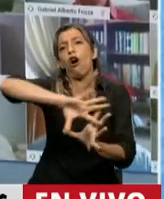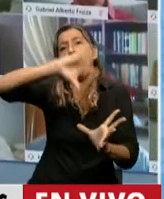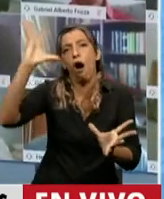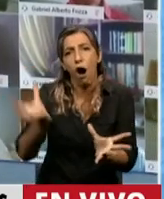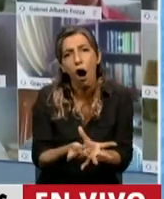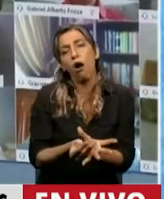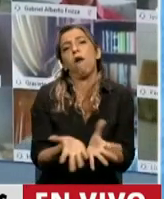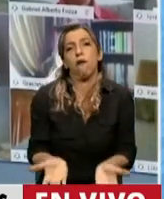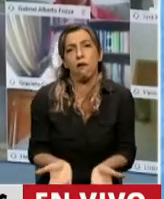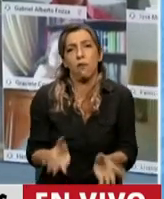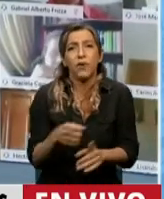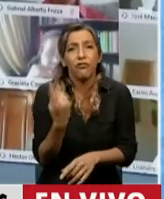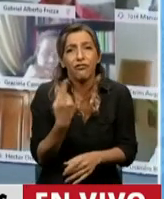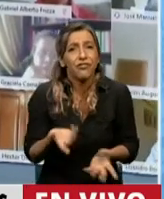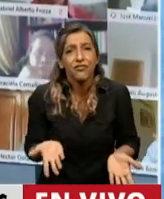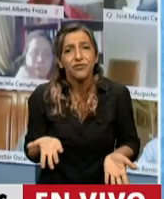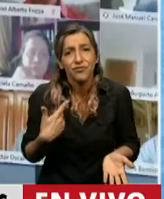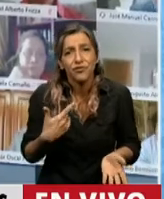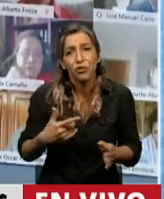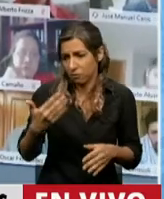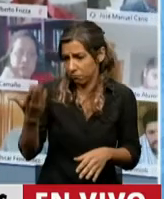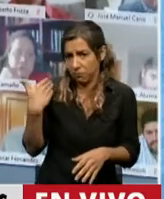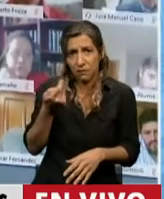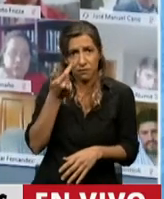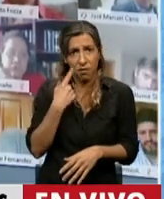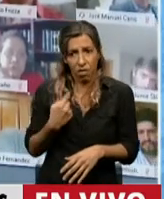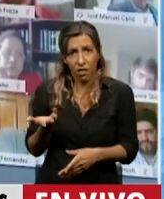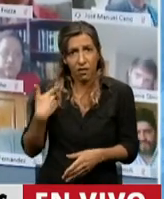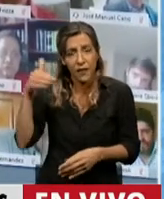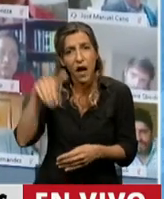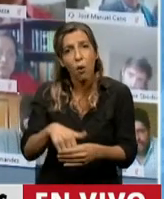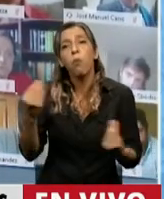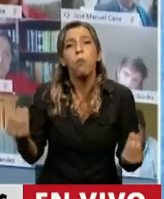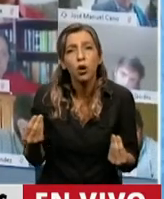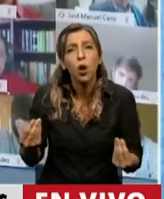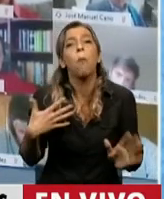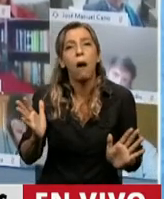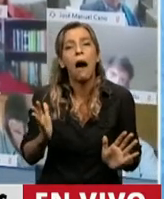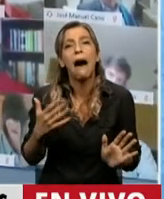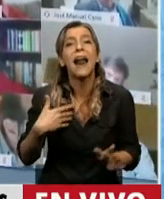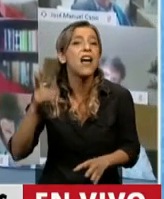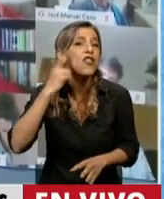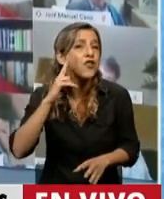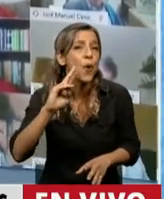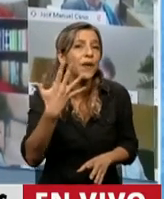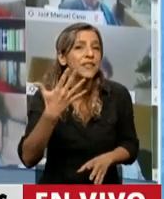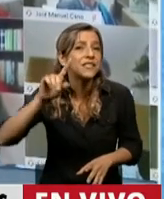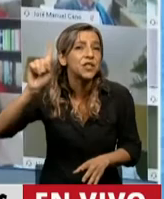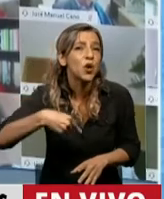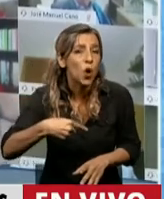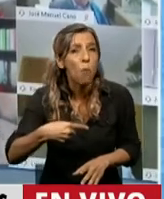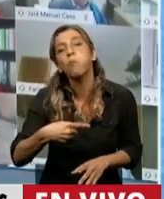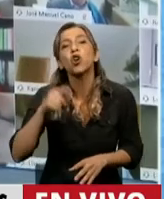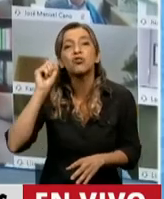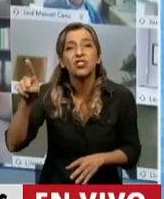eso no restituyen los aportes patronales. En esta Cámara se votó hace unos pocos días la exención del 95% de los aportes